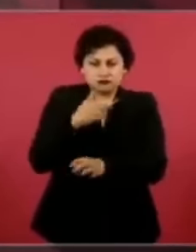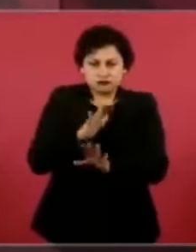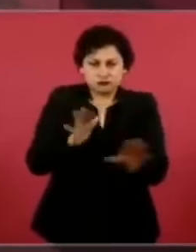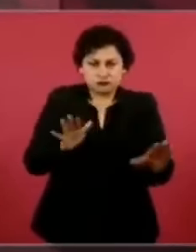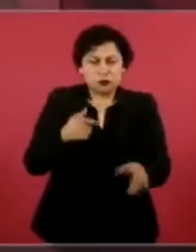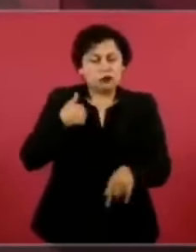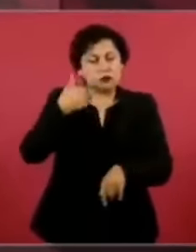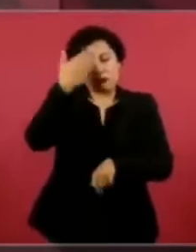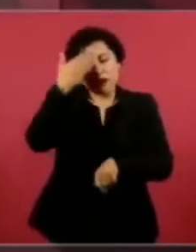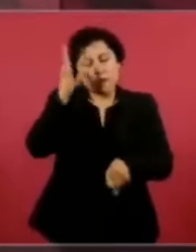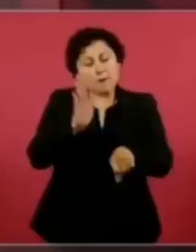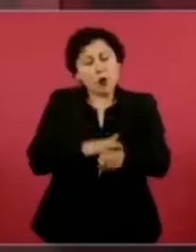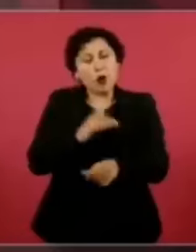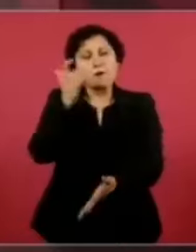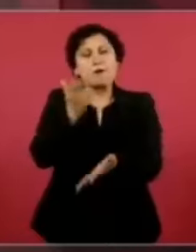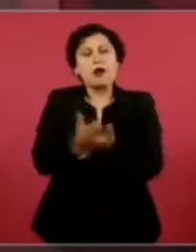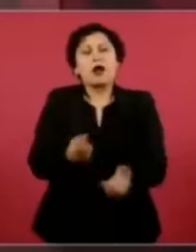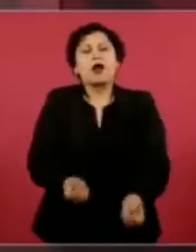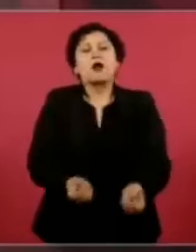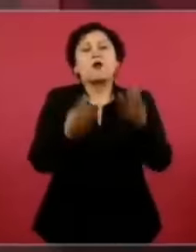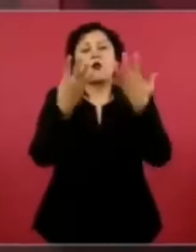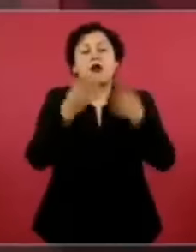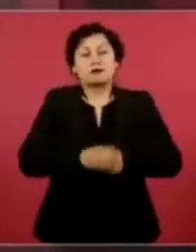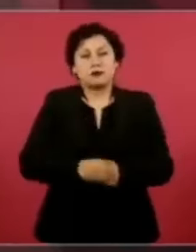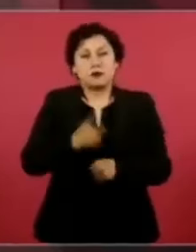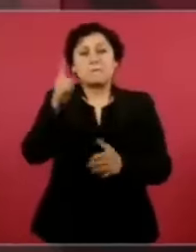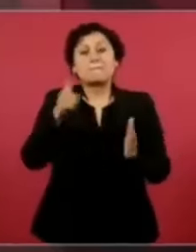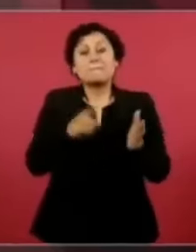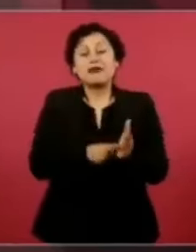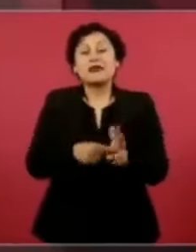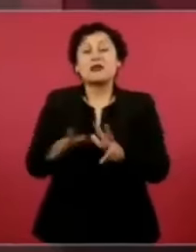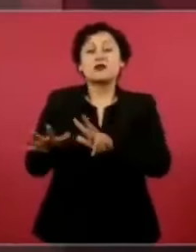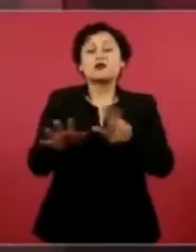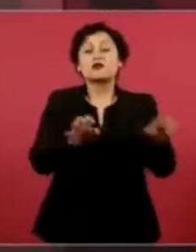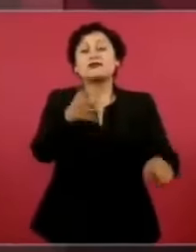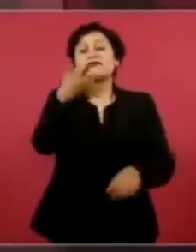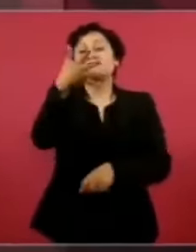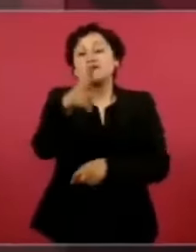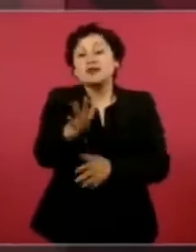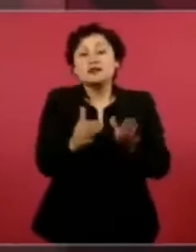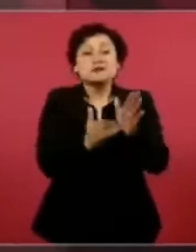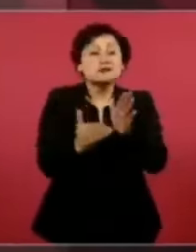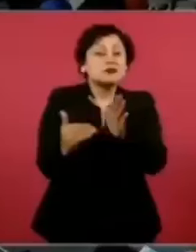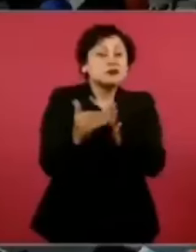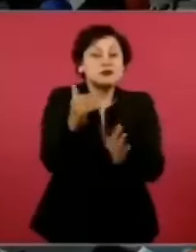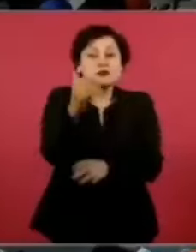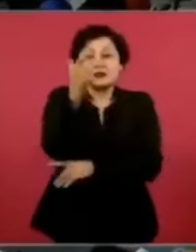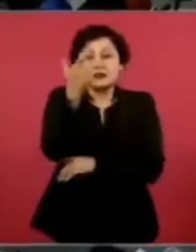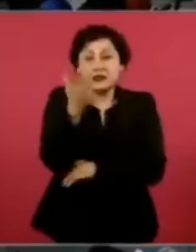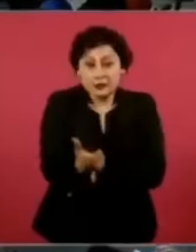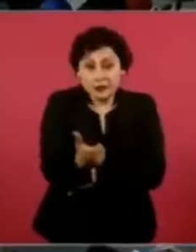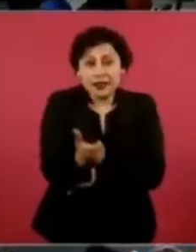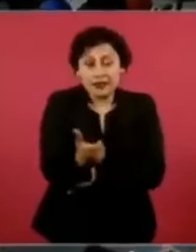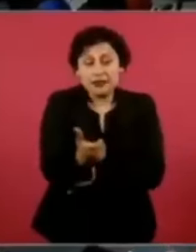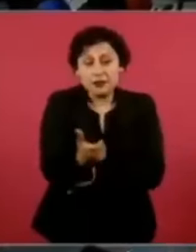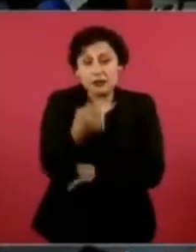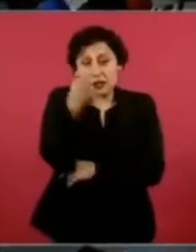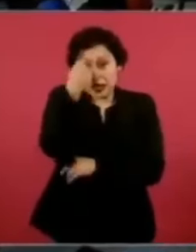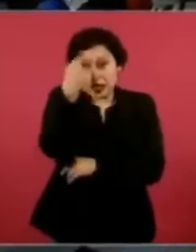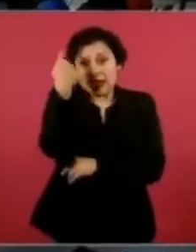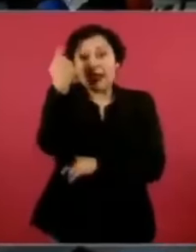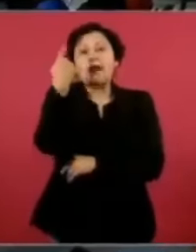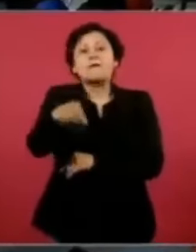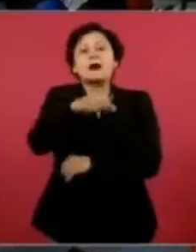millones de pesos para el paraje de San Juan,